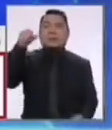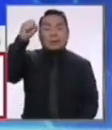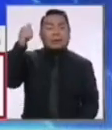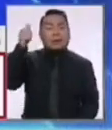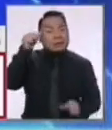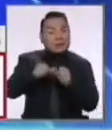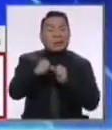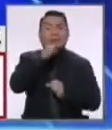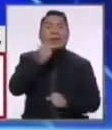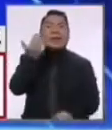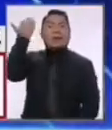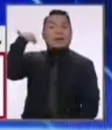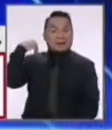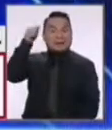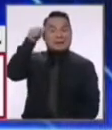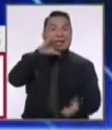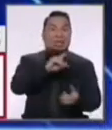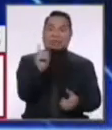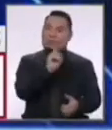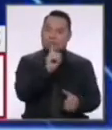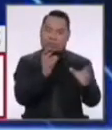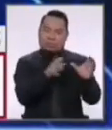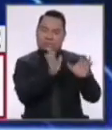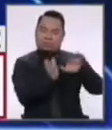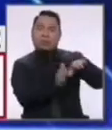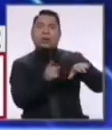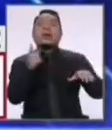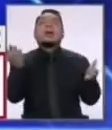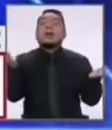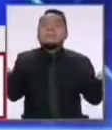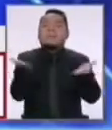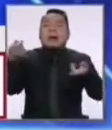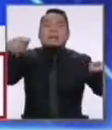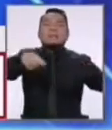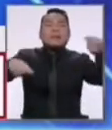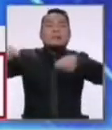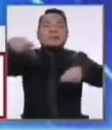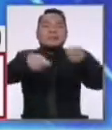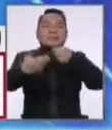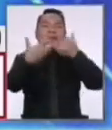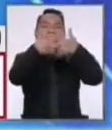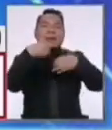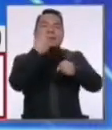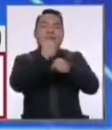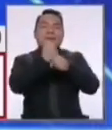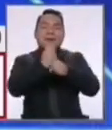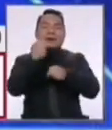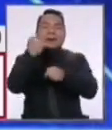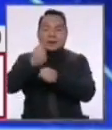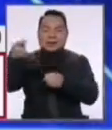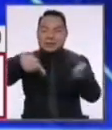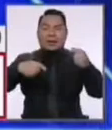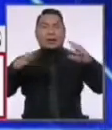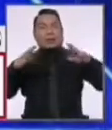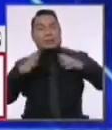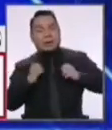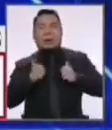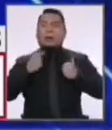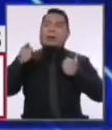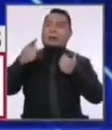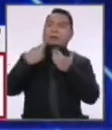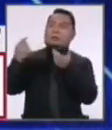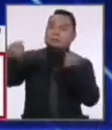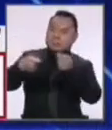acordarán lo que es eso. ¿No? Por Dios, no. Se tiene que convocar la inversión. La inversión productiva que genera trabajo. Ese trabajo que da vacaciones, que paga